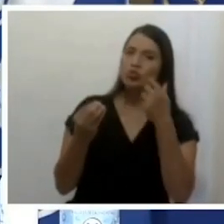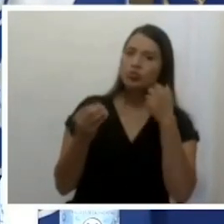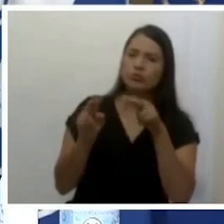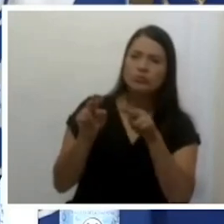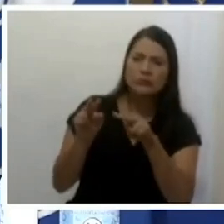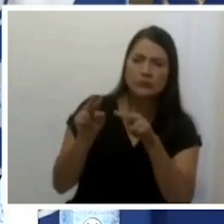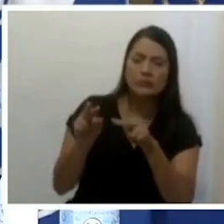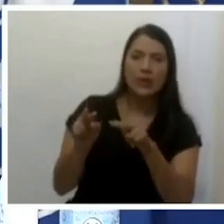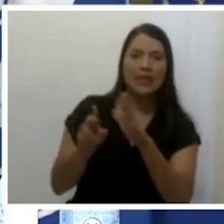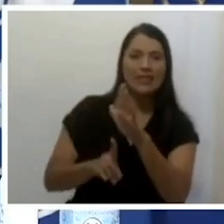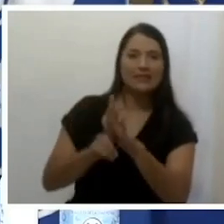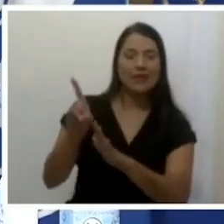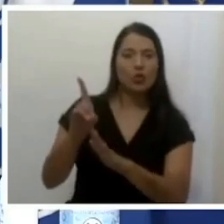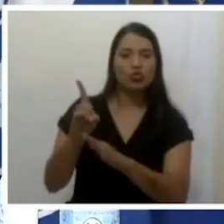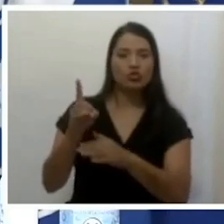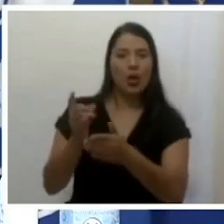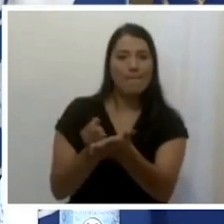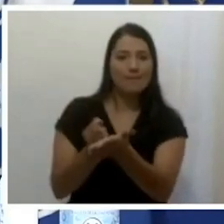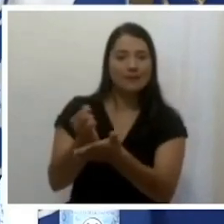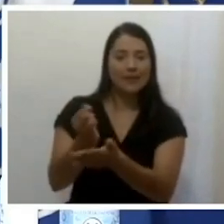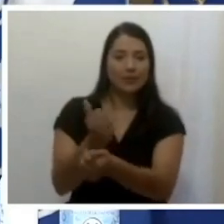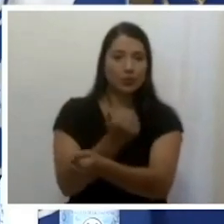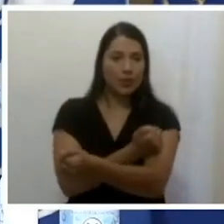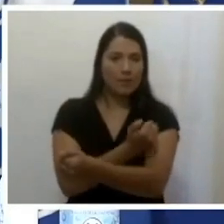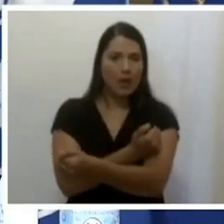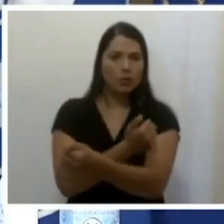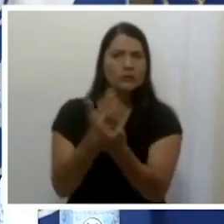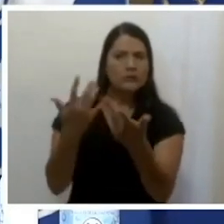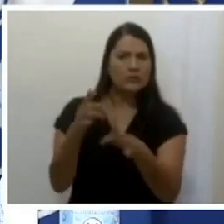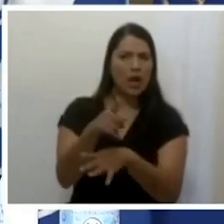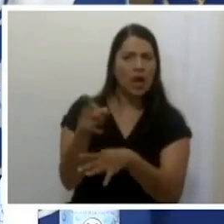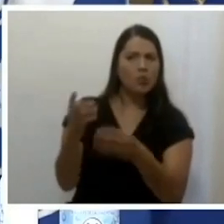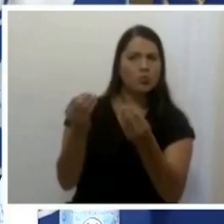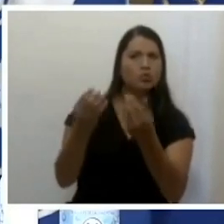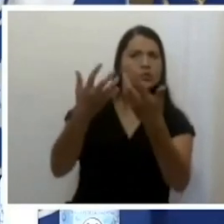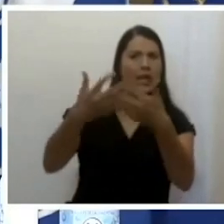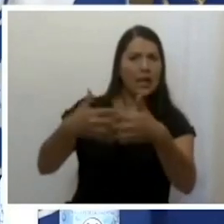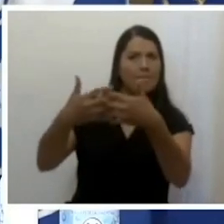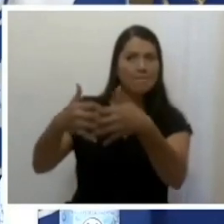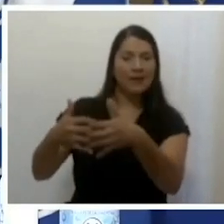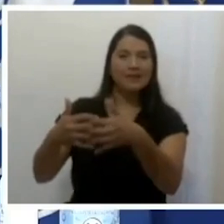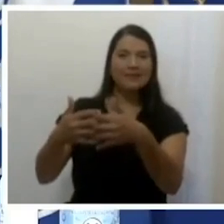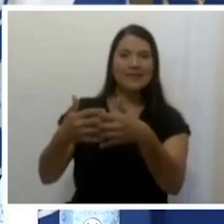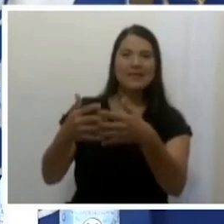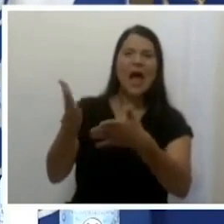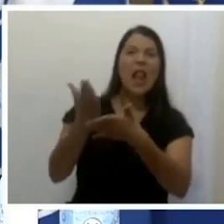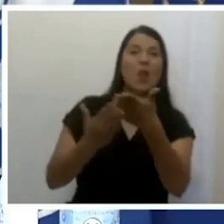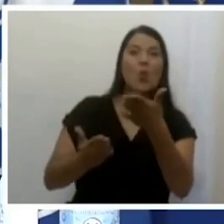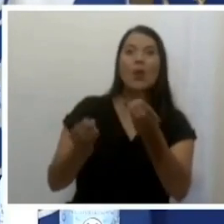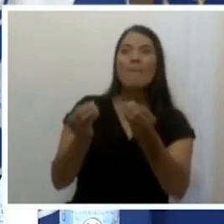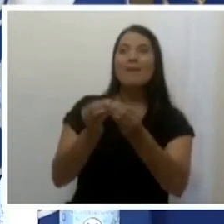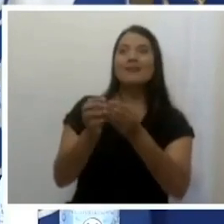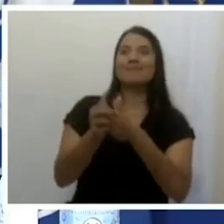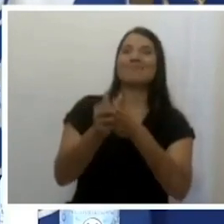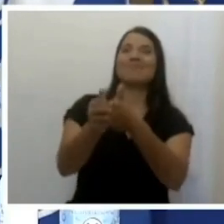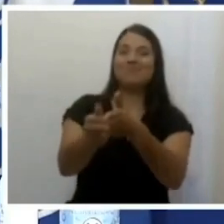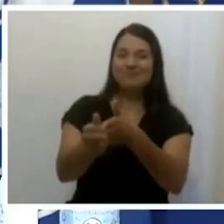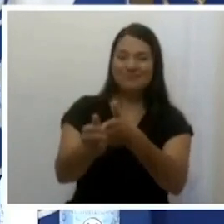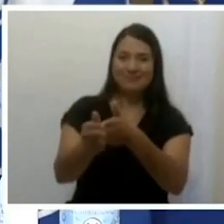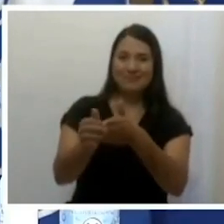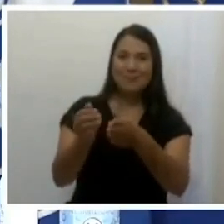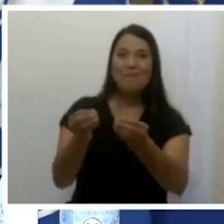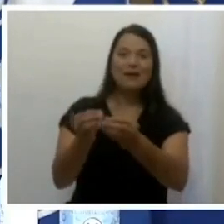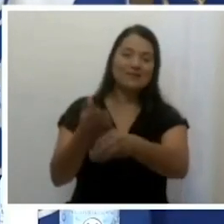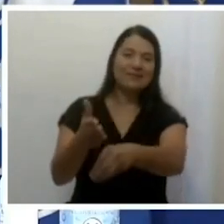vacunas. Hay varias empresas que están, digamos, en una posición de liderazgo en términos de la investigación clínica.